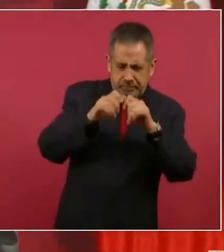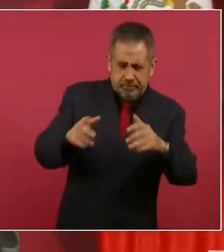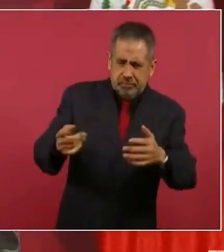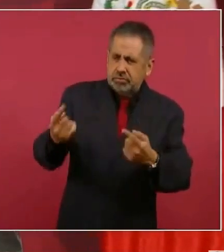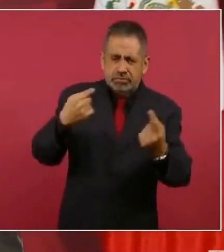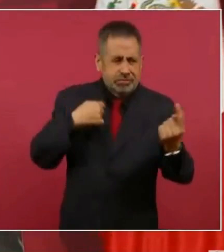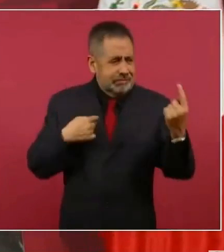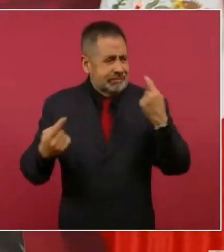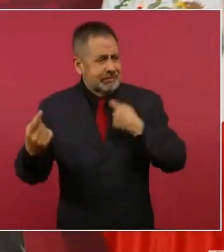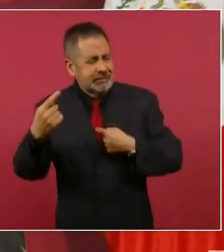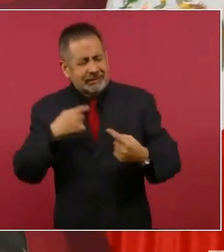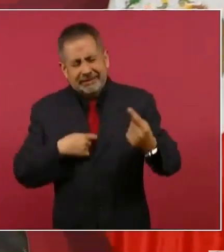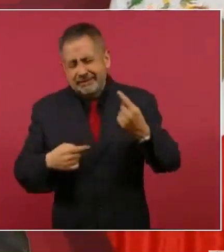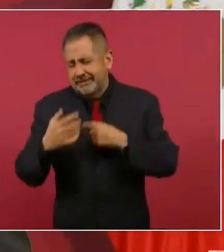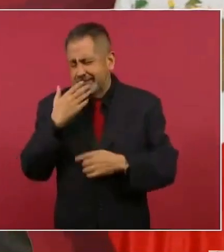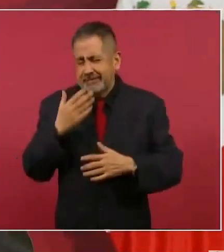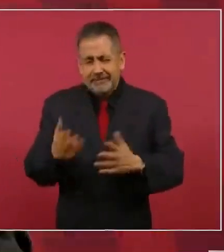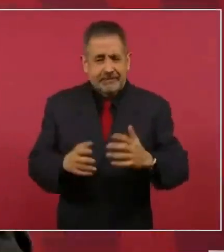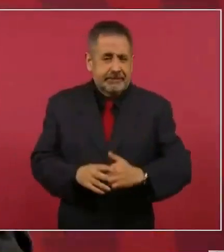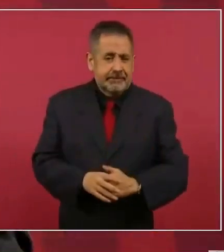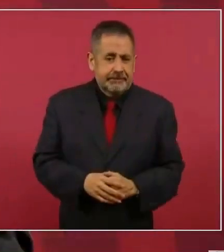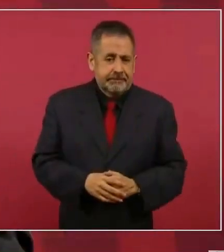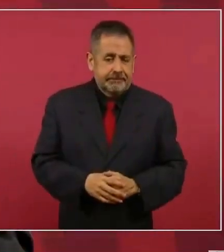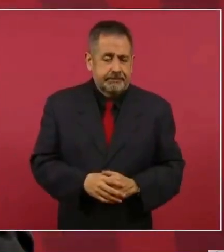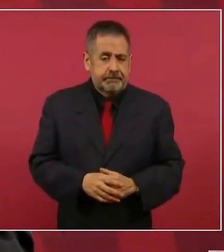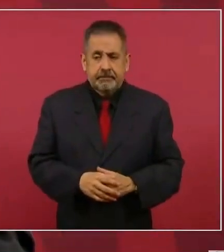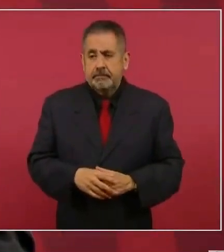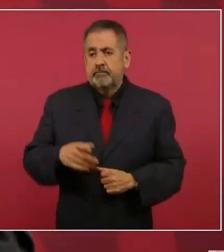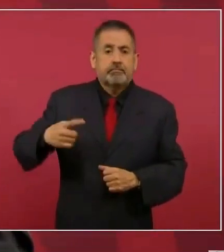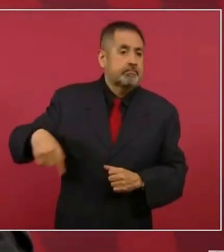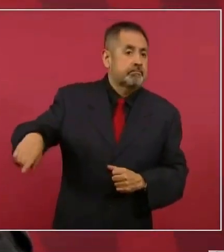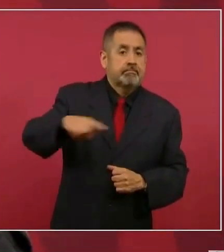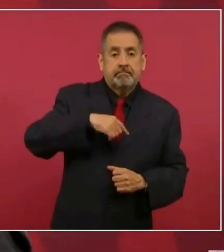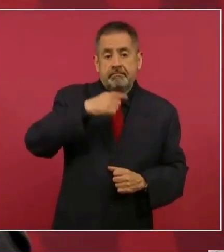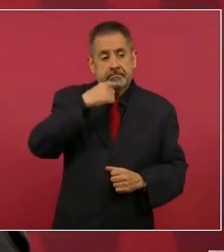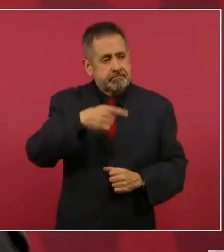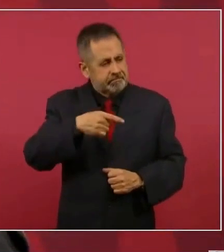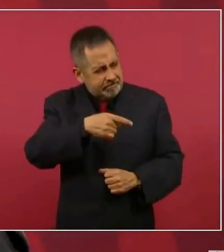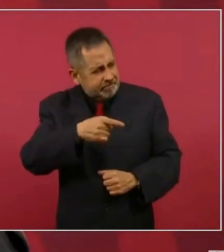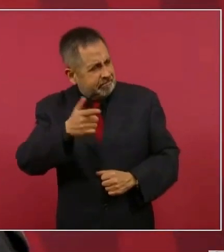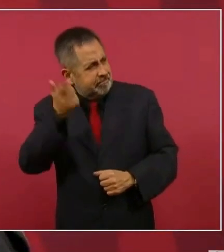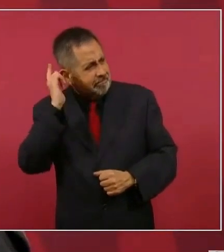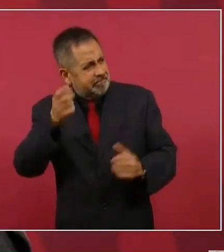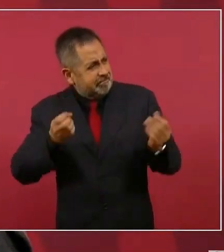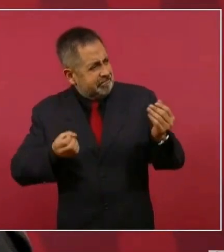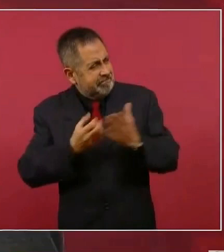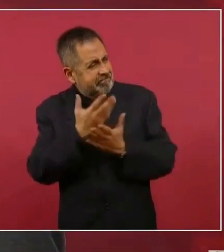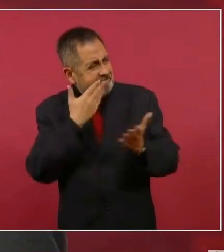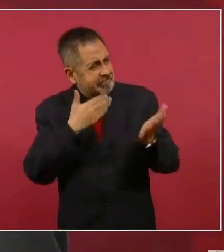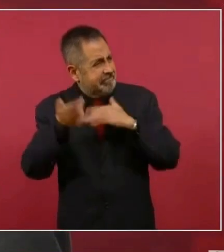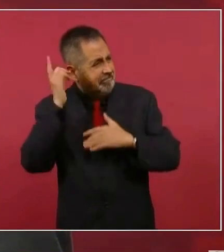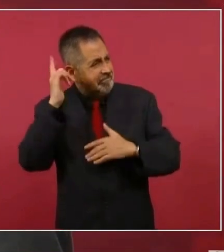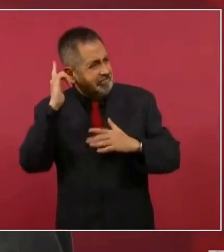deseos de que nos vaya bien,